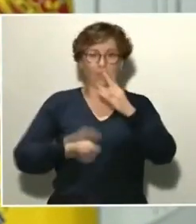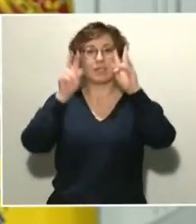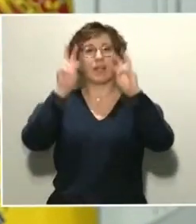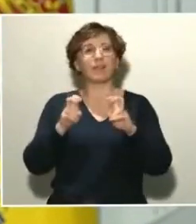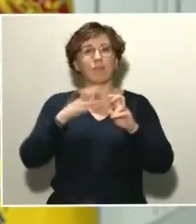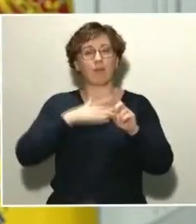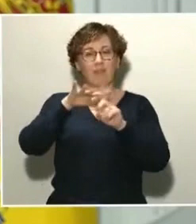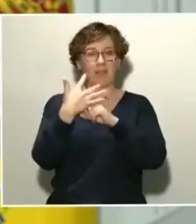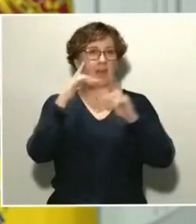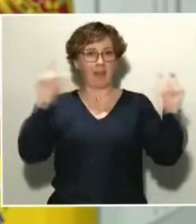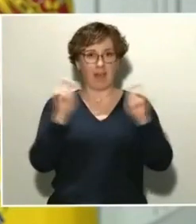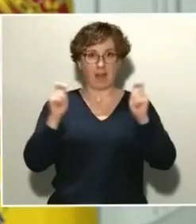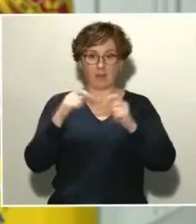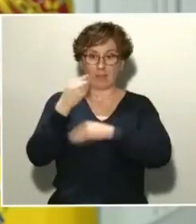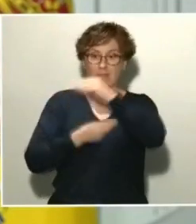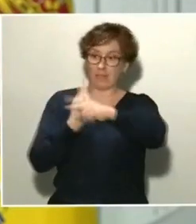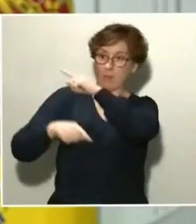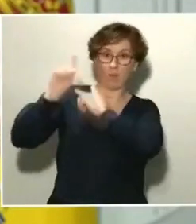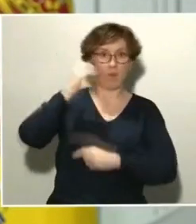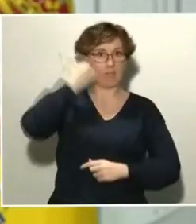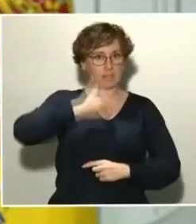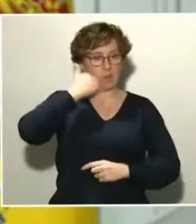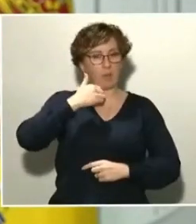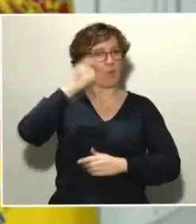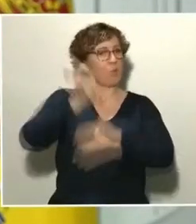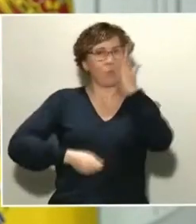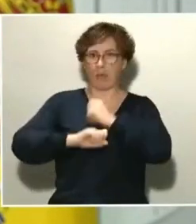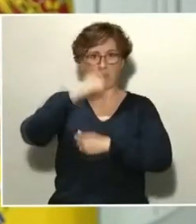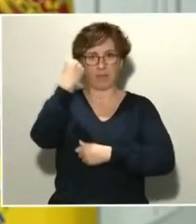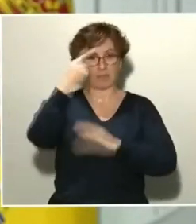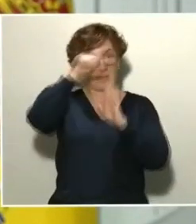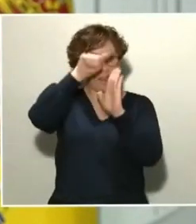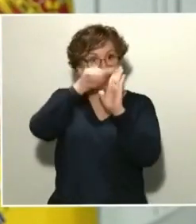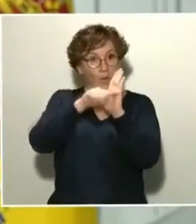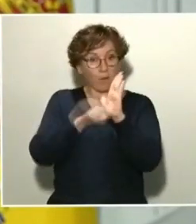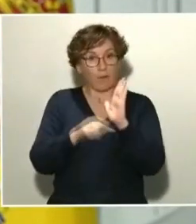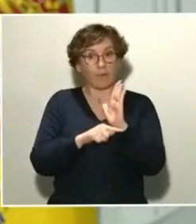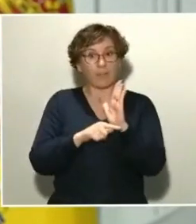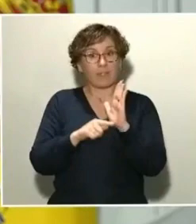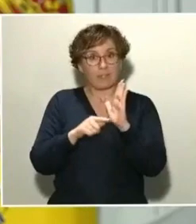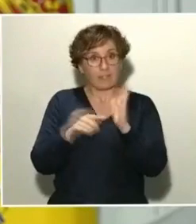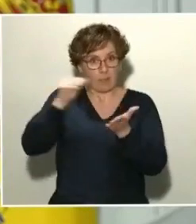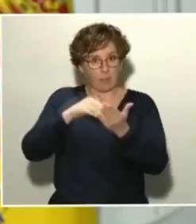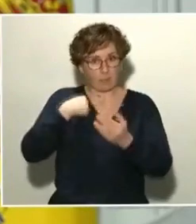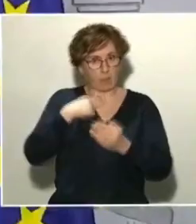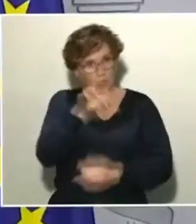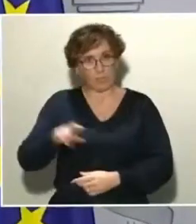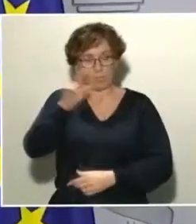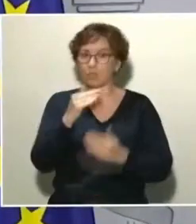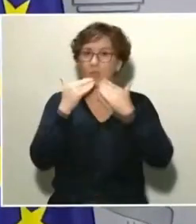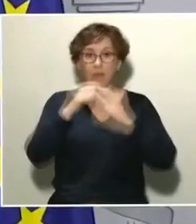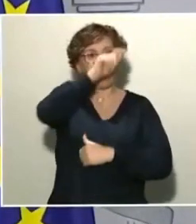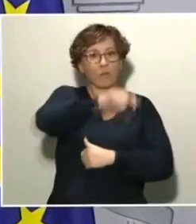el pasado sábado, en unas medidas que además la ciudadanía, y lo quiero subrayar y agradecer una vez más, está cumpliendo de una forma